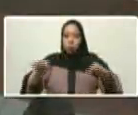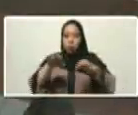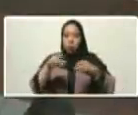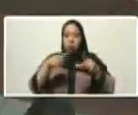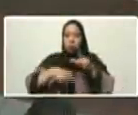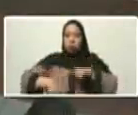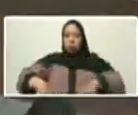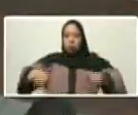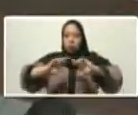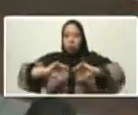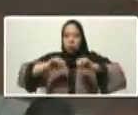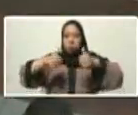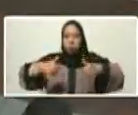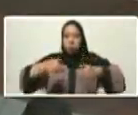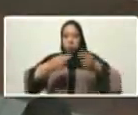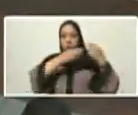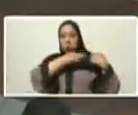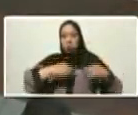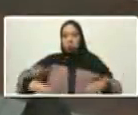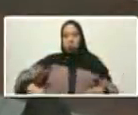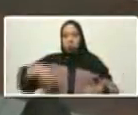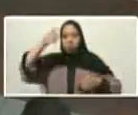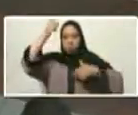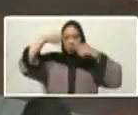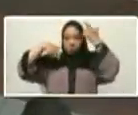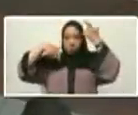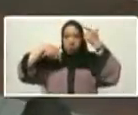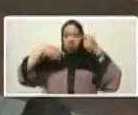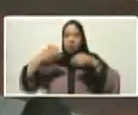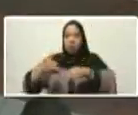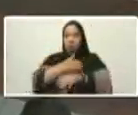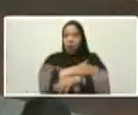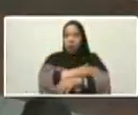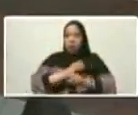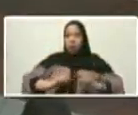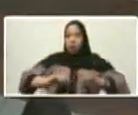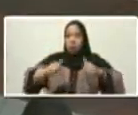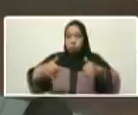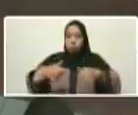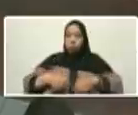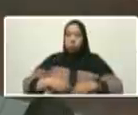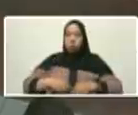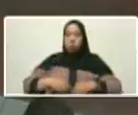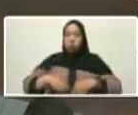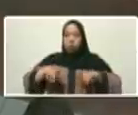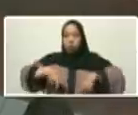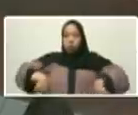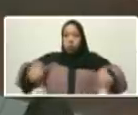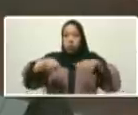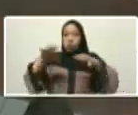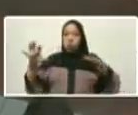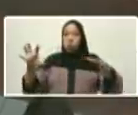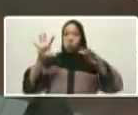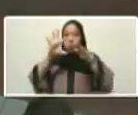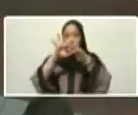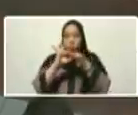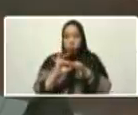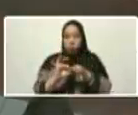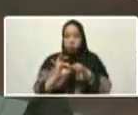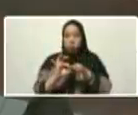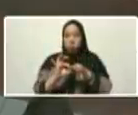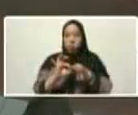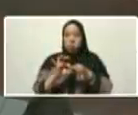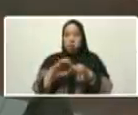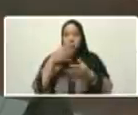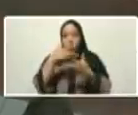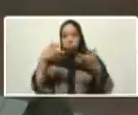inaugurado por nuestro comandante Hugo Rafael Chávez Fría salón de unión sanmartiniana